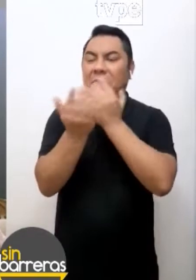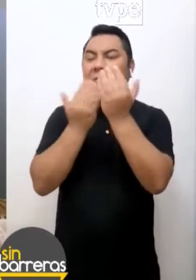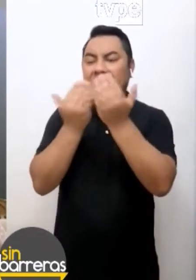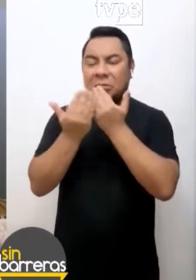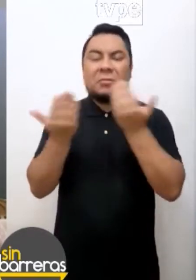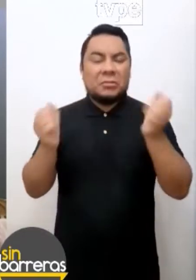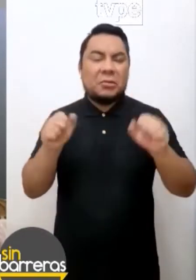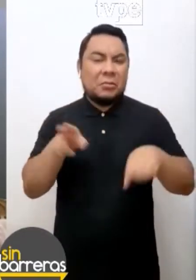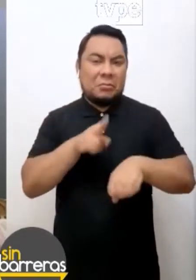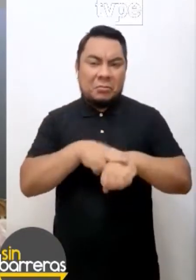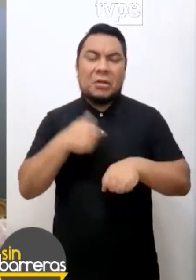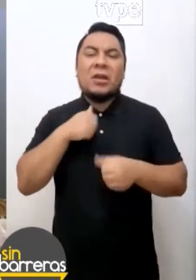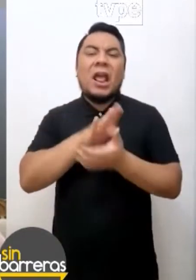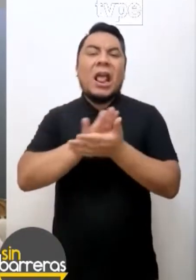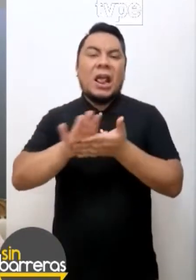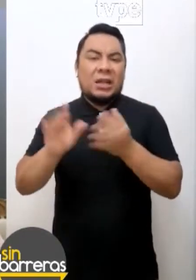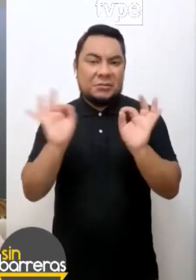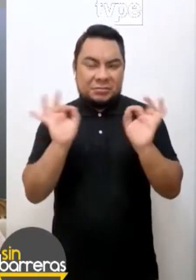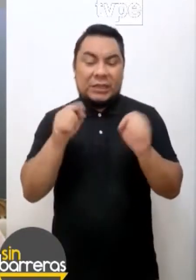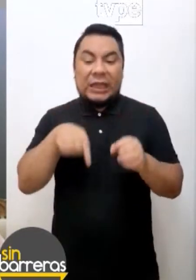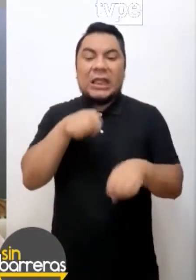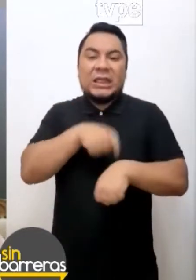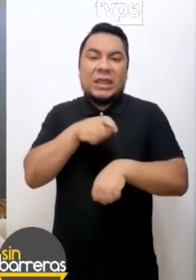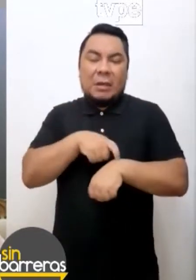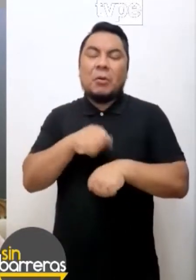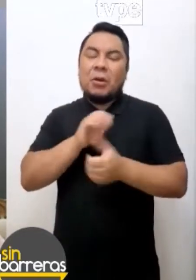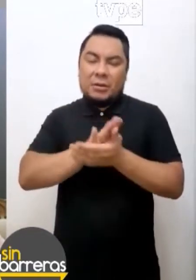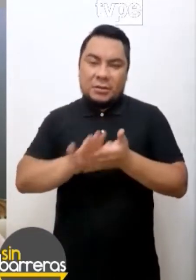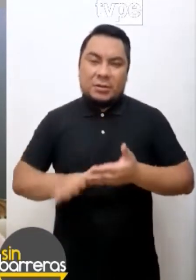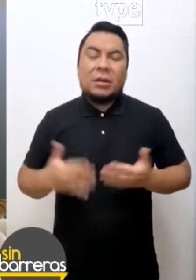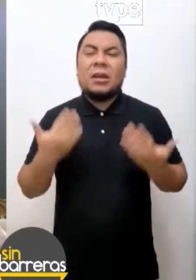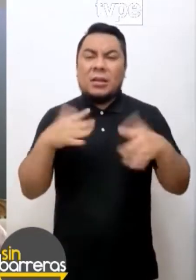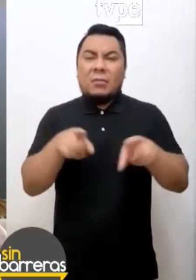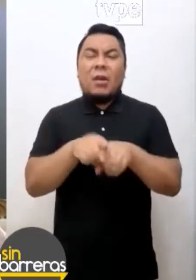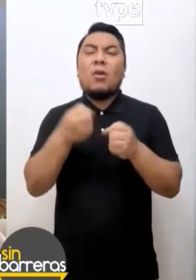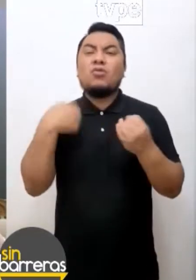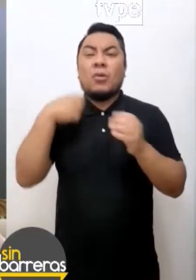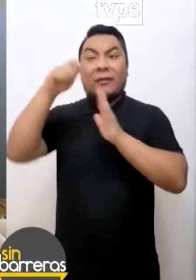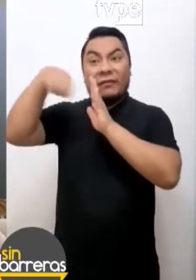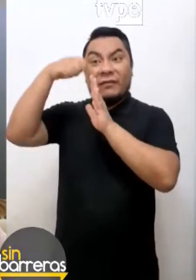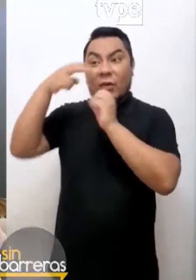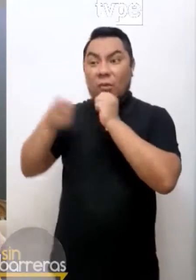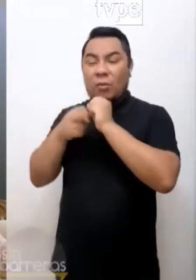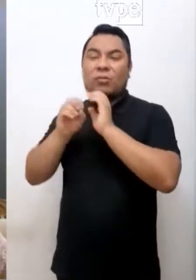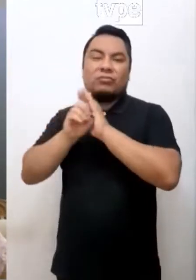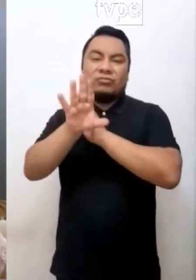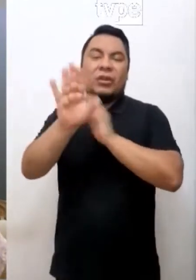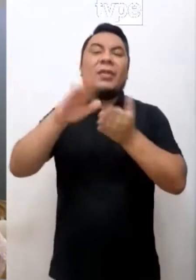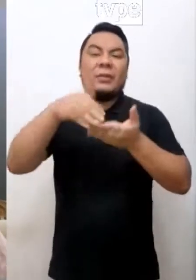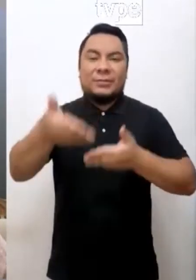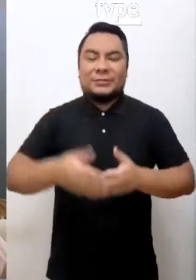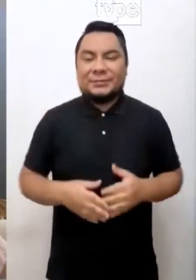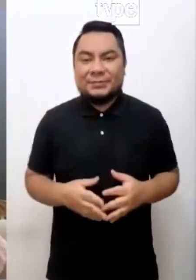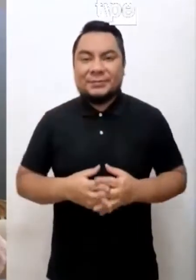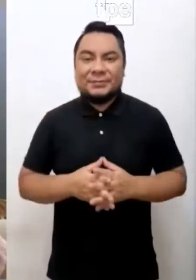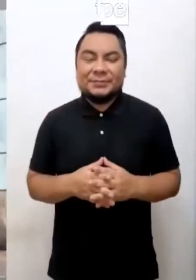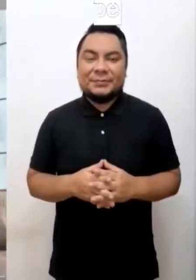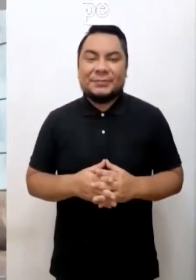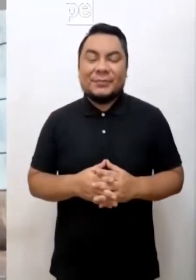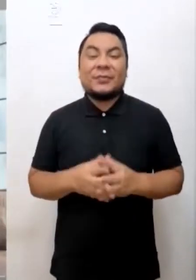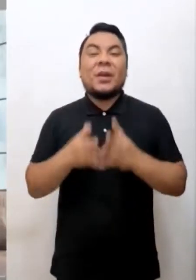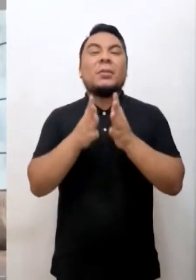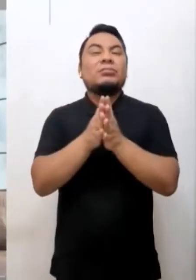una sesión individualizada. La estamos haciendo de manera gratuita por este tiempo y también algunos programas que ya voy a sacar en mis redes.